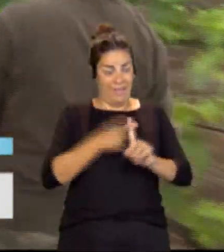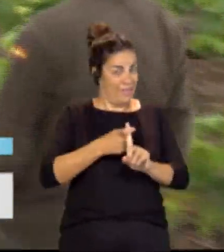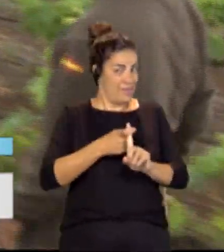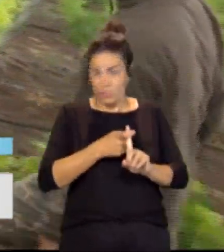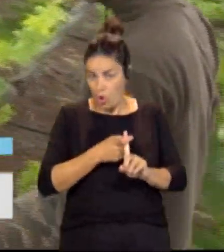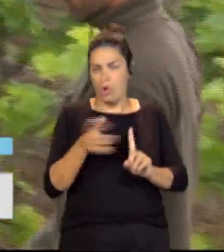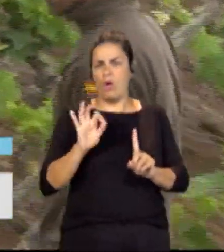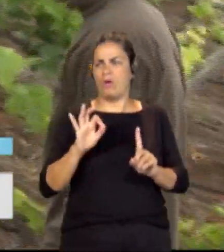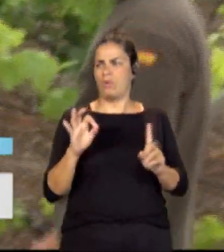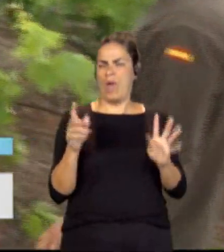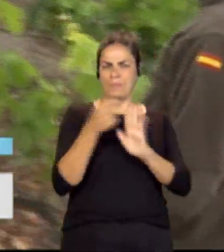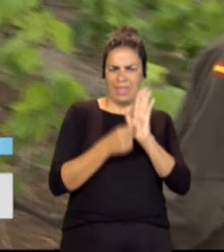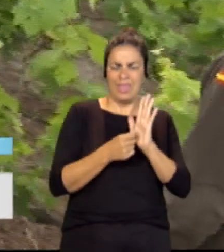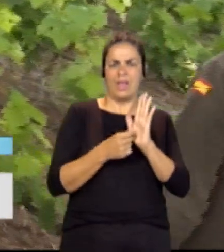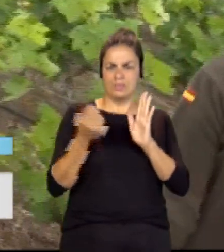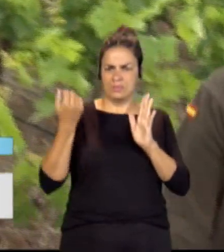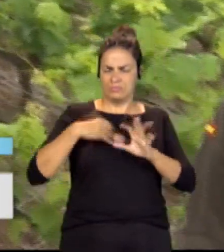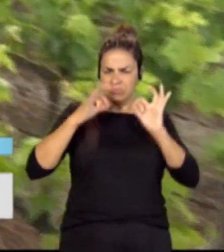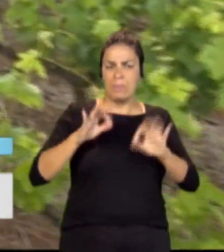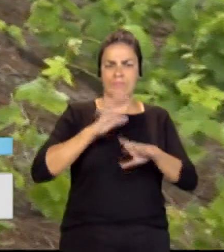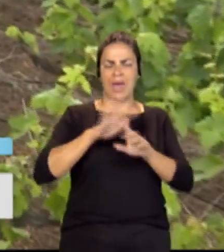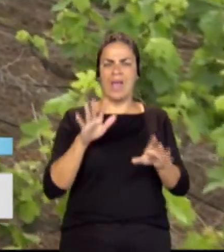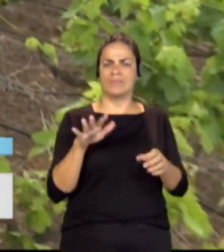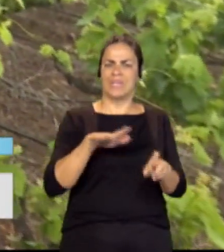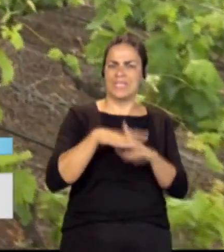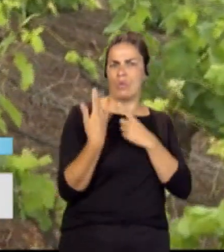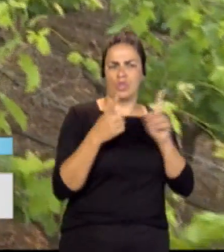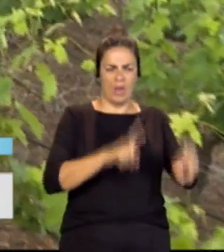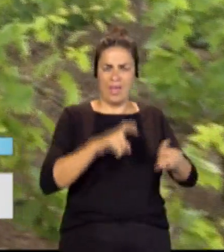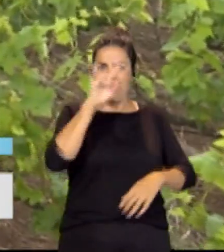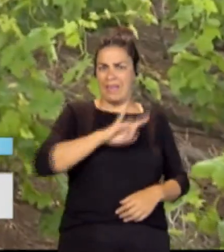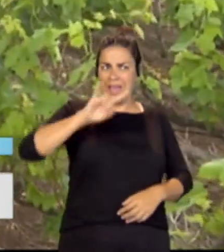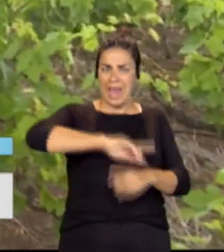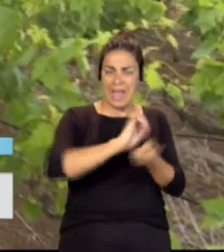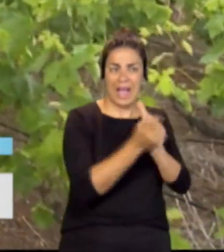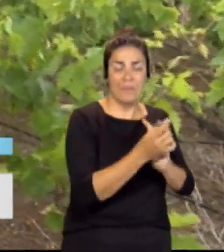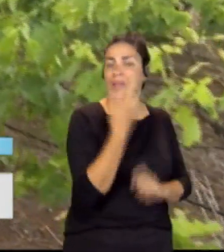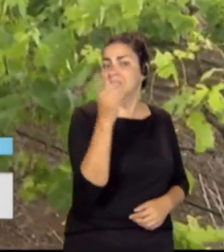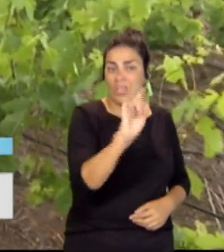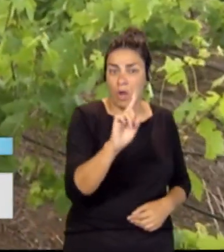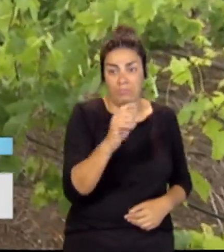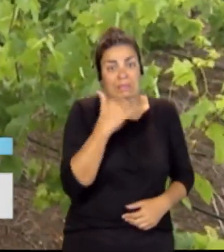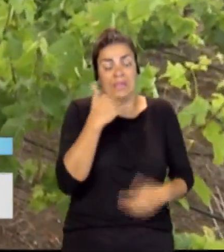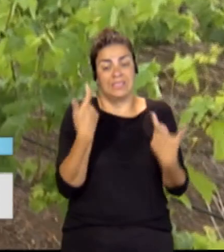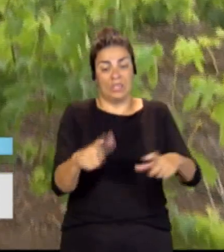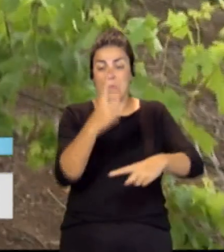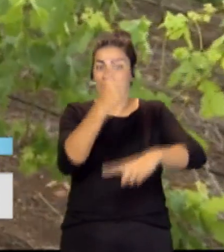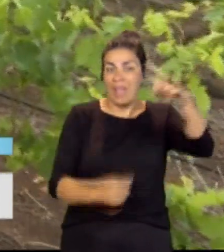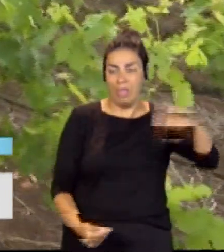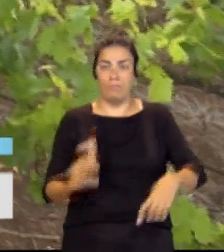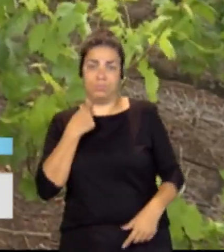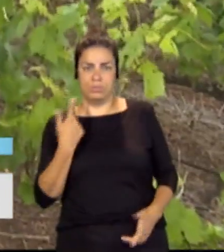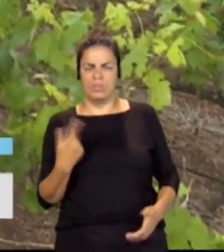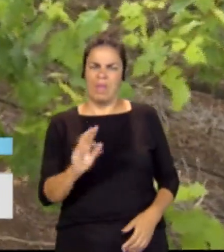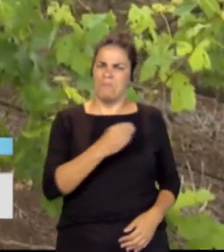estructurales que cambien el paradigma del sector agrario en Canarias, pues vamos a perder prácticamente la mitad de nuestro sector. Y es una lástima cuando es un